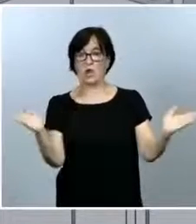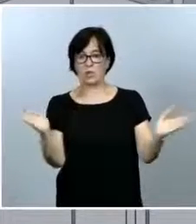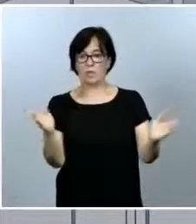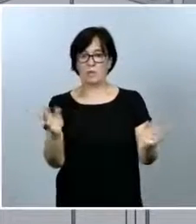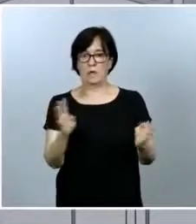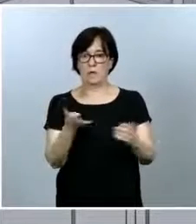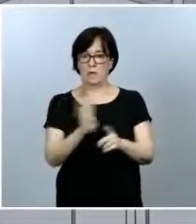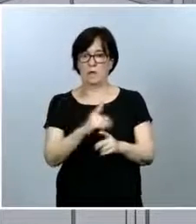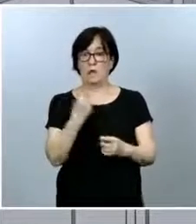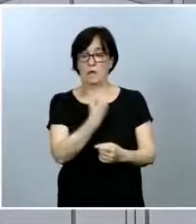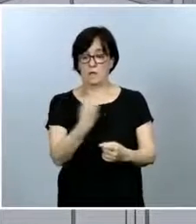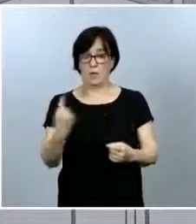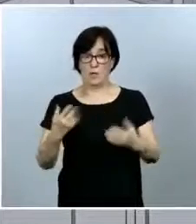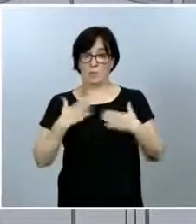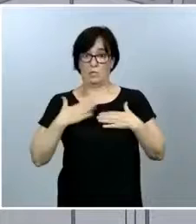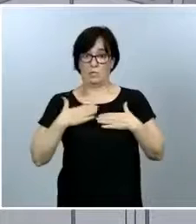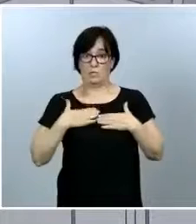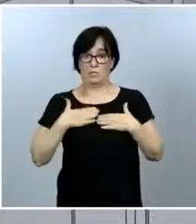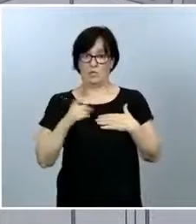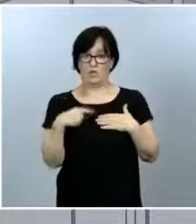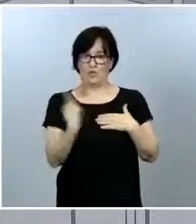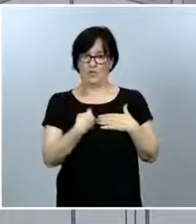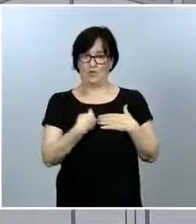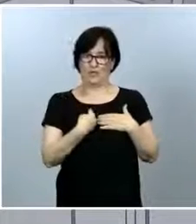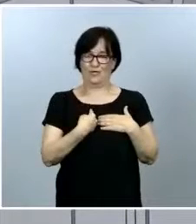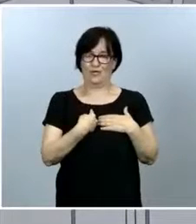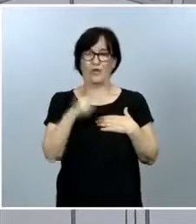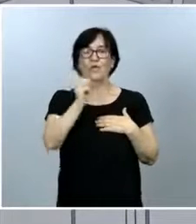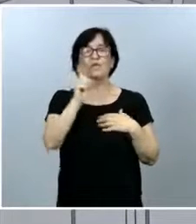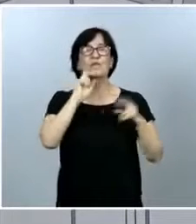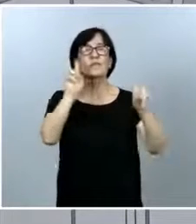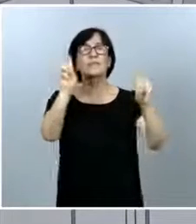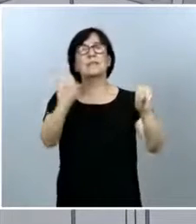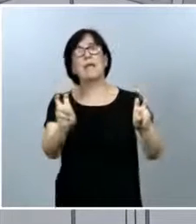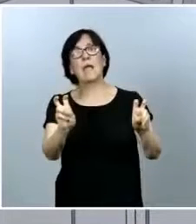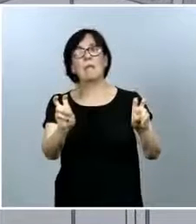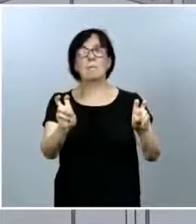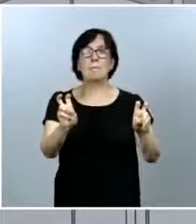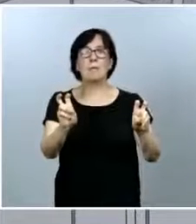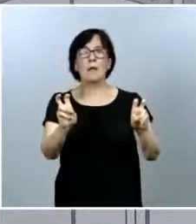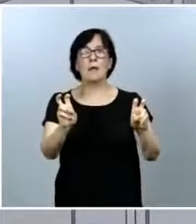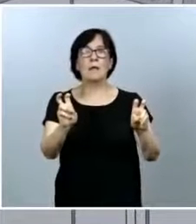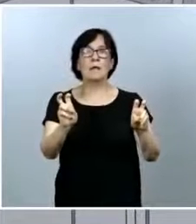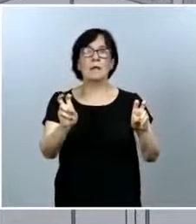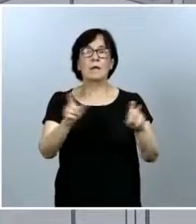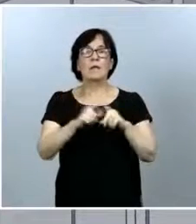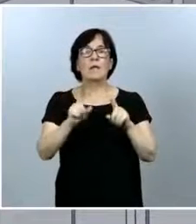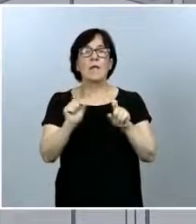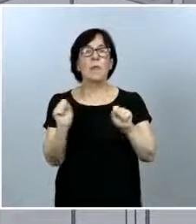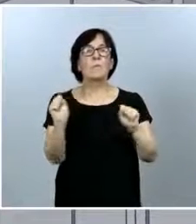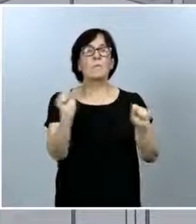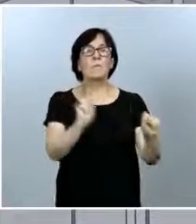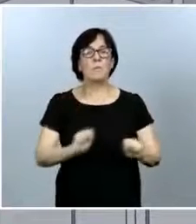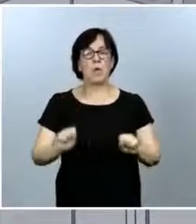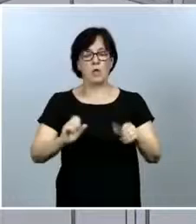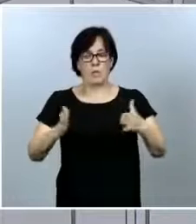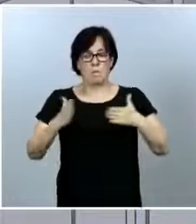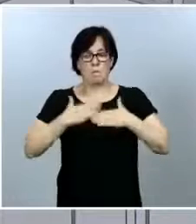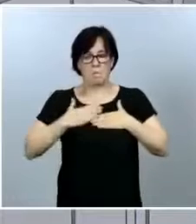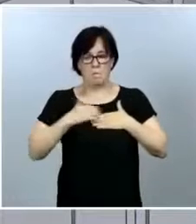cada uno de nosotros. No es una cuestión, lo que estamos haciendo no es una cuestión de protección individual